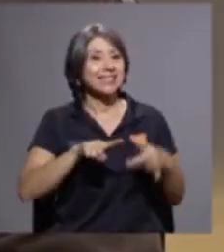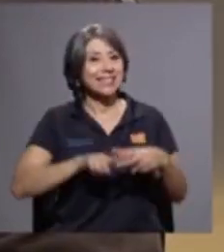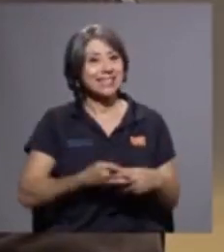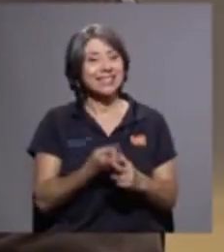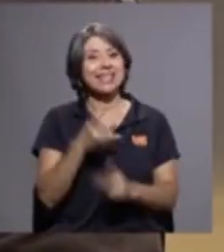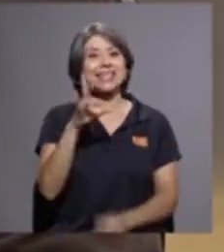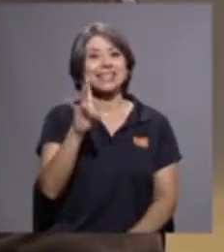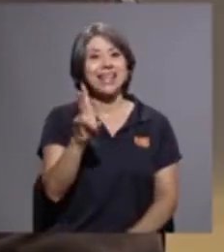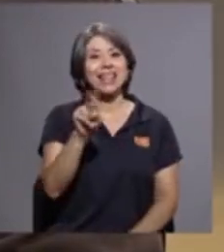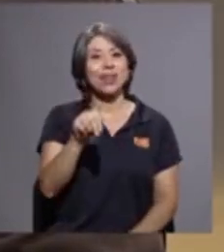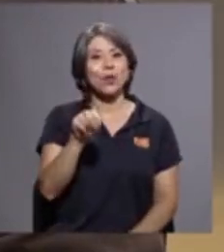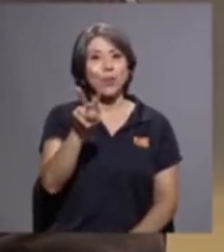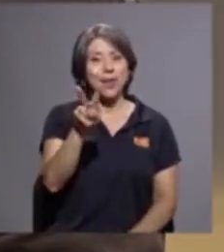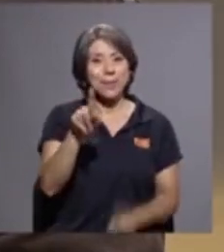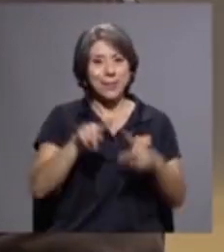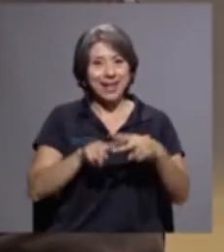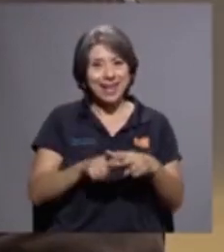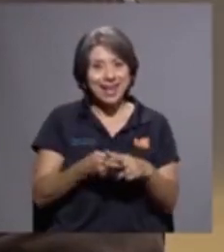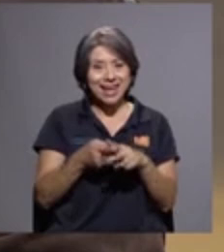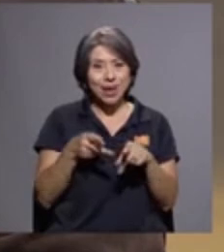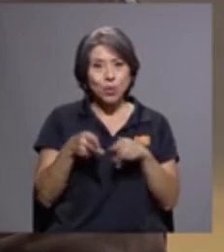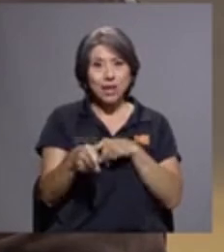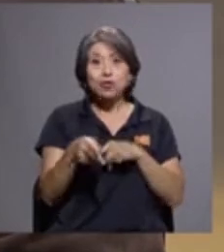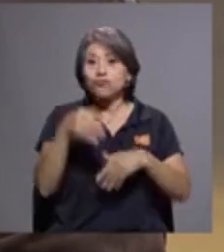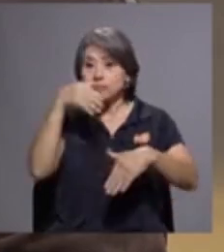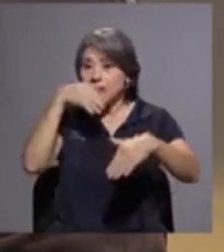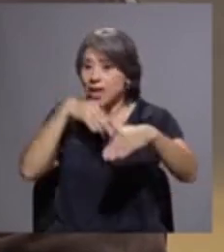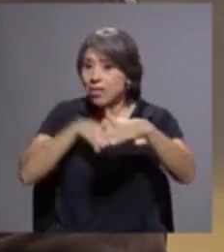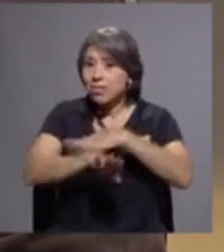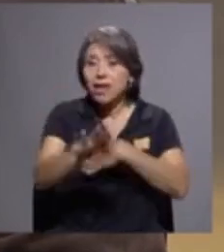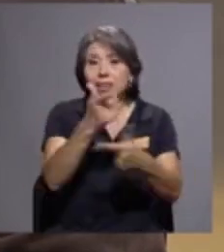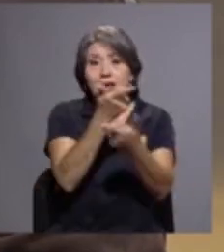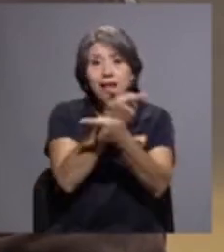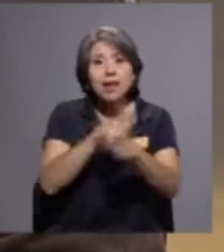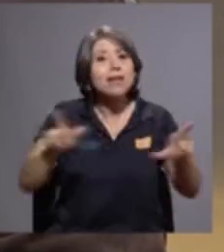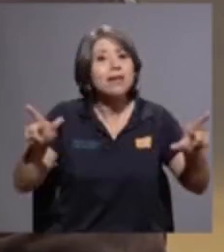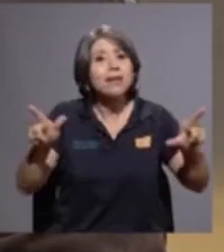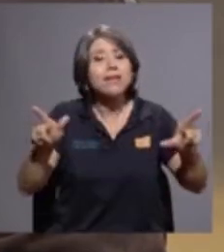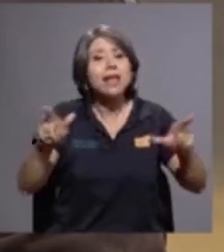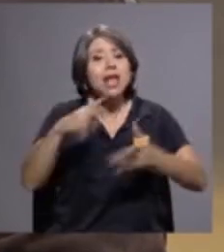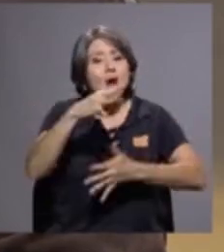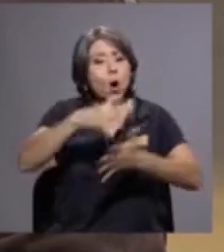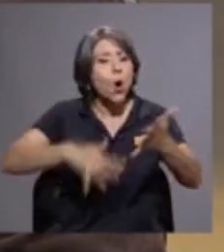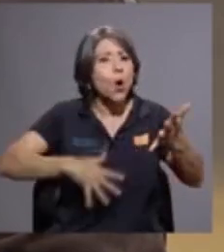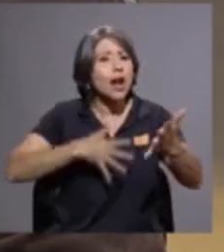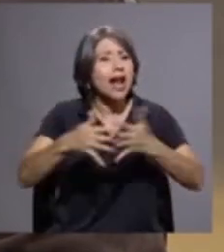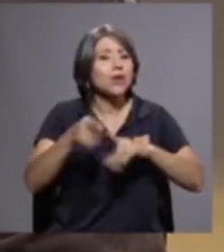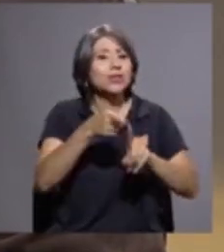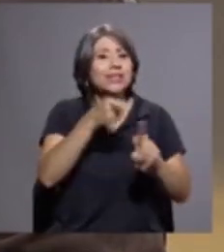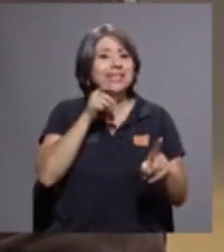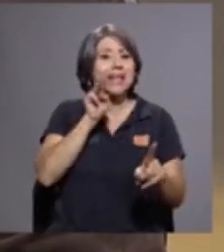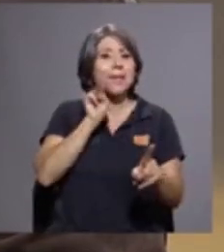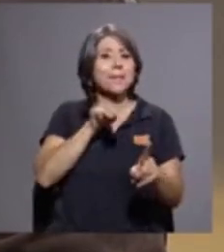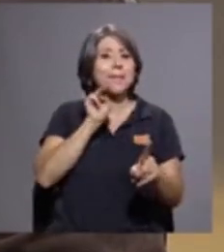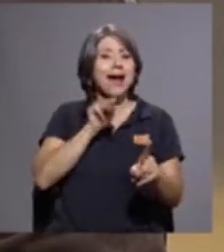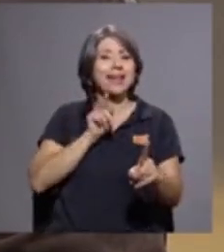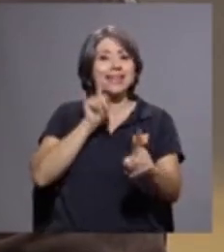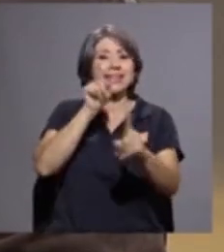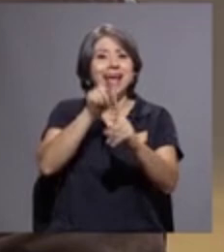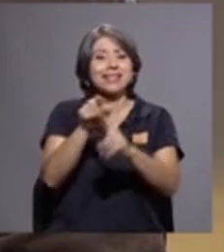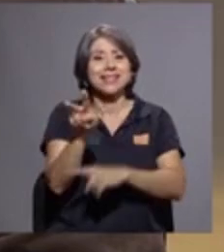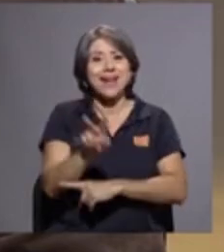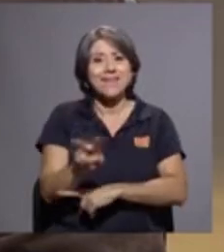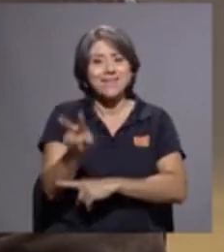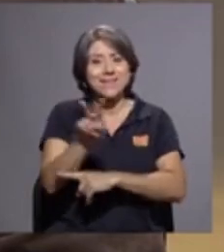noviembre, es la inauguración, la entrada es libre y los horarios son de martes a viernes de